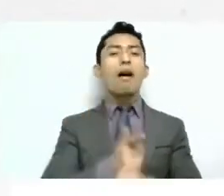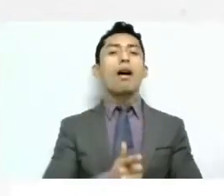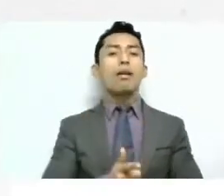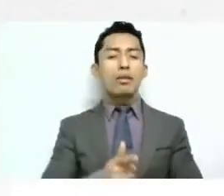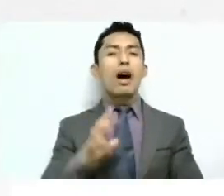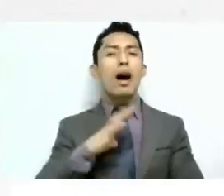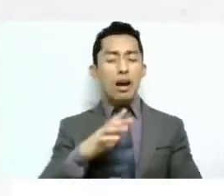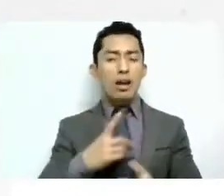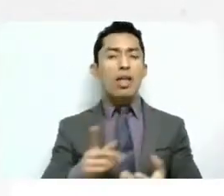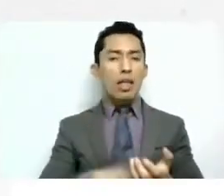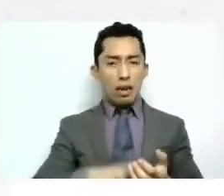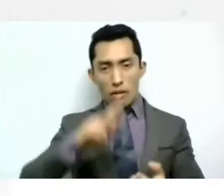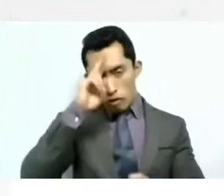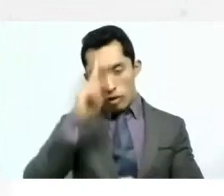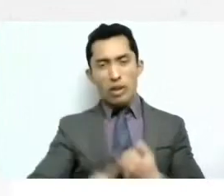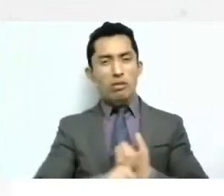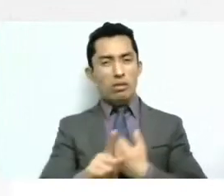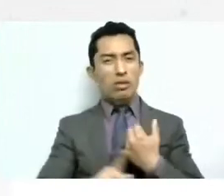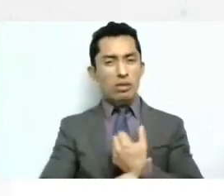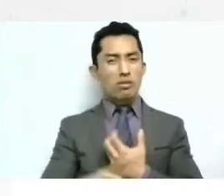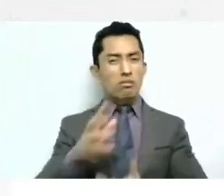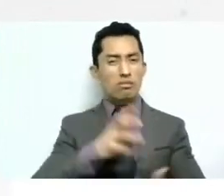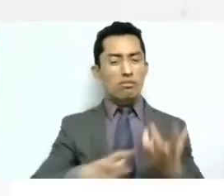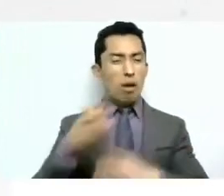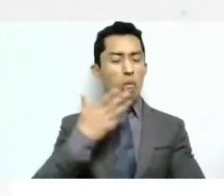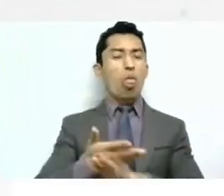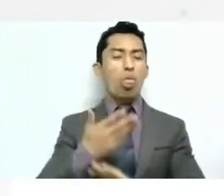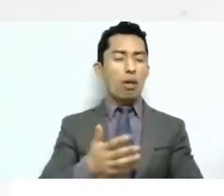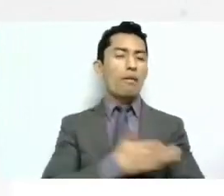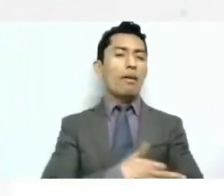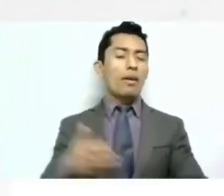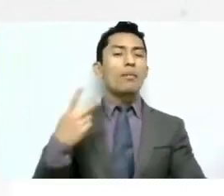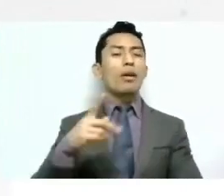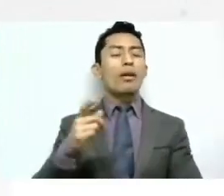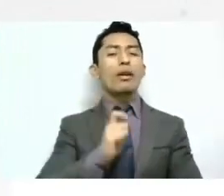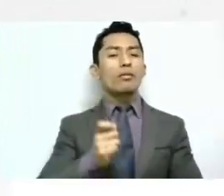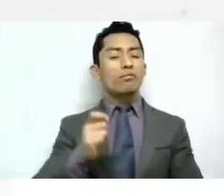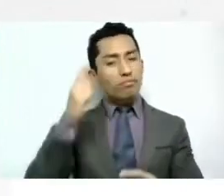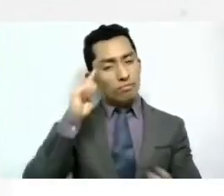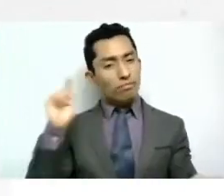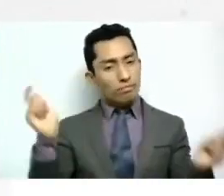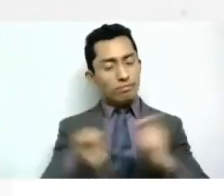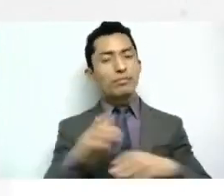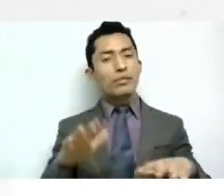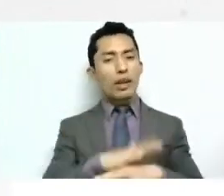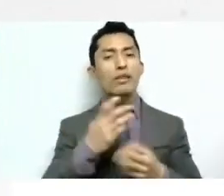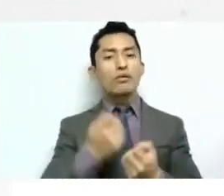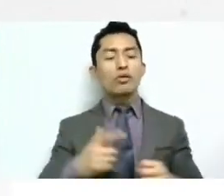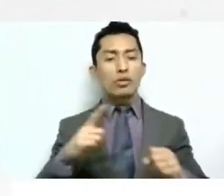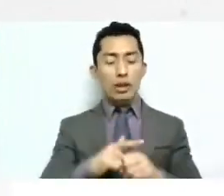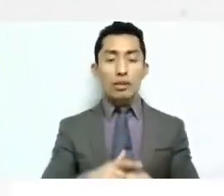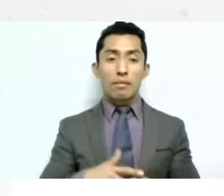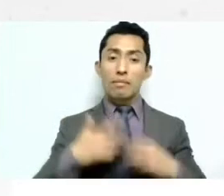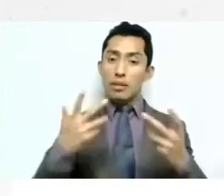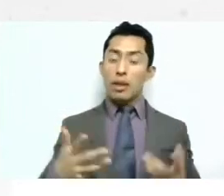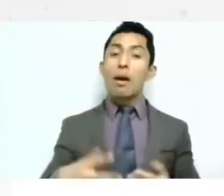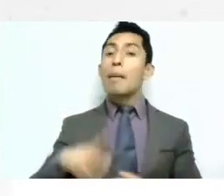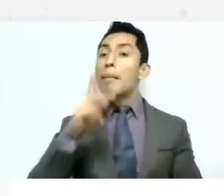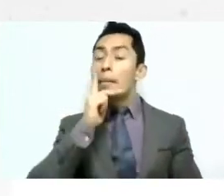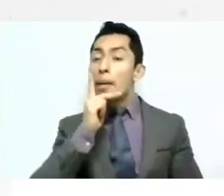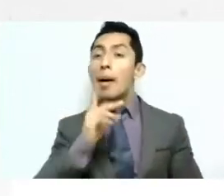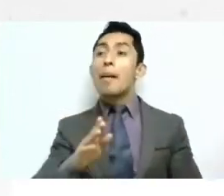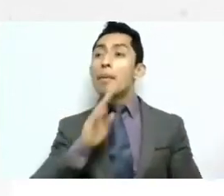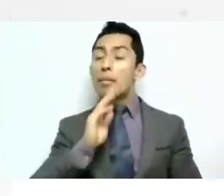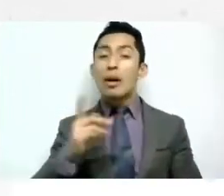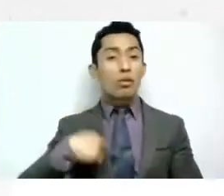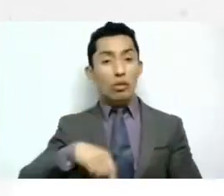violencia familiar pero ahí tenemos que hacer una reconstrucción social si los padres no somos capaces de